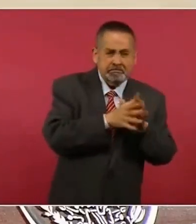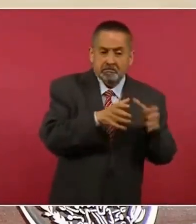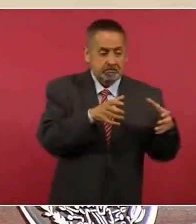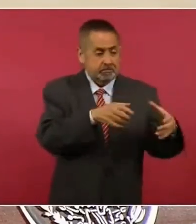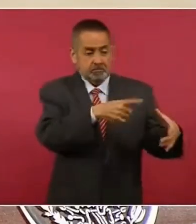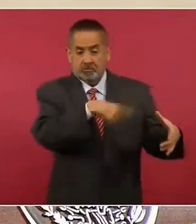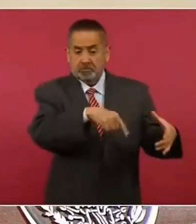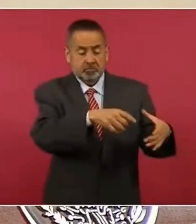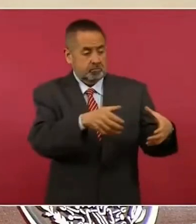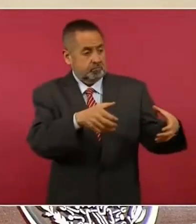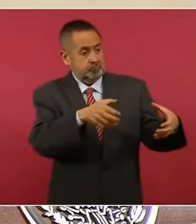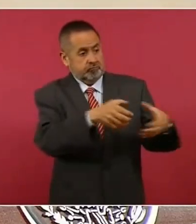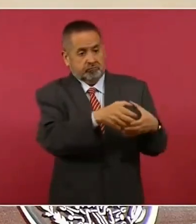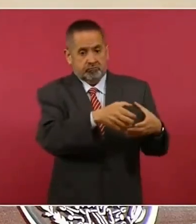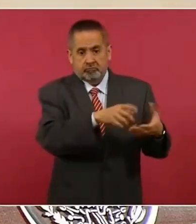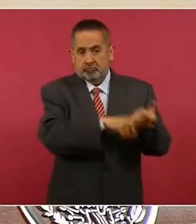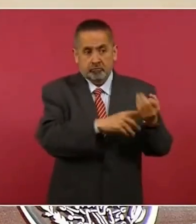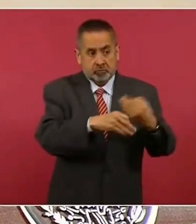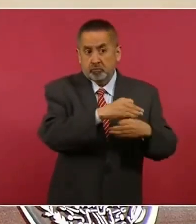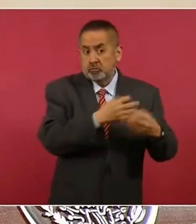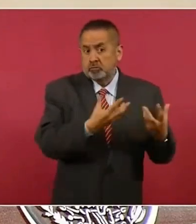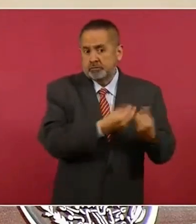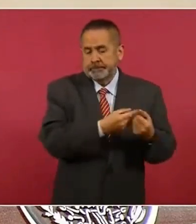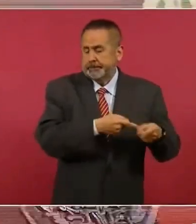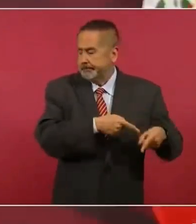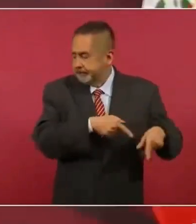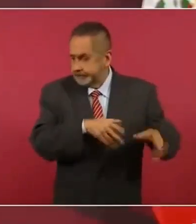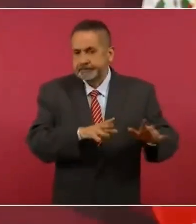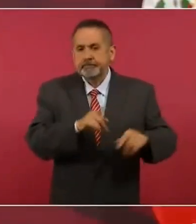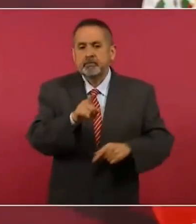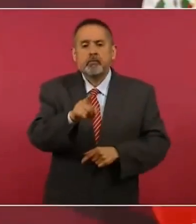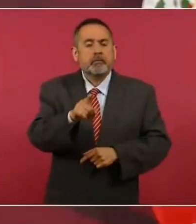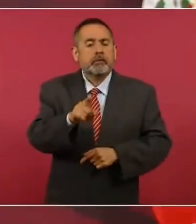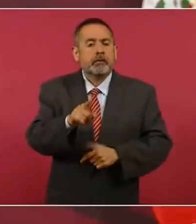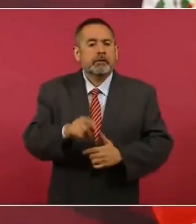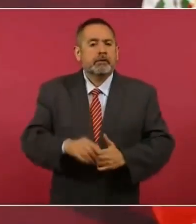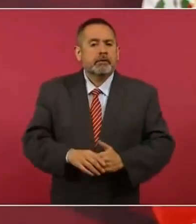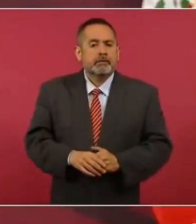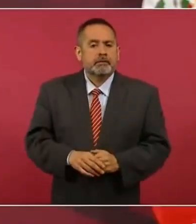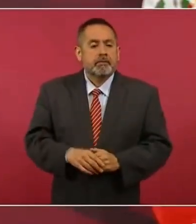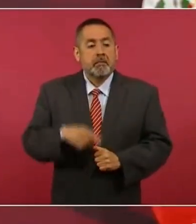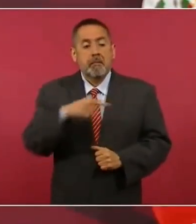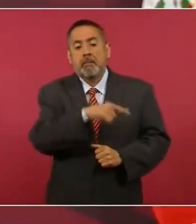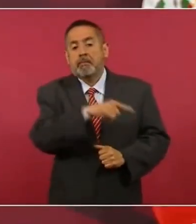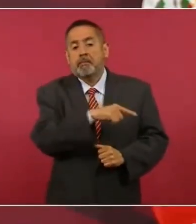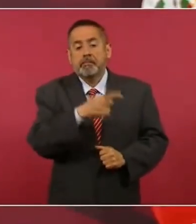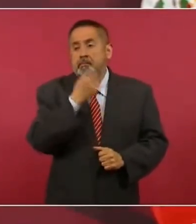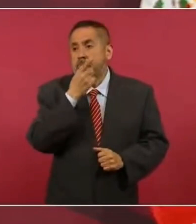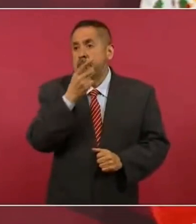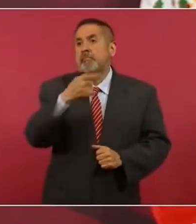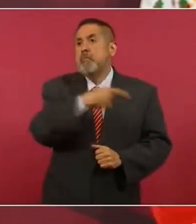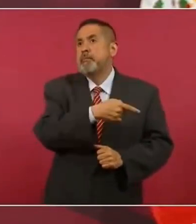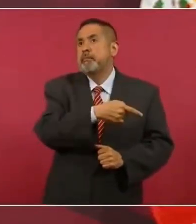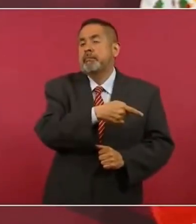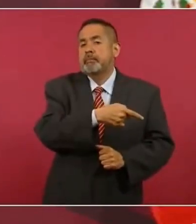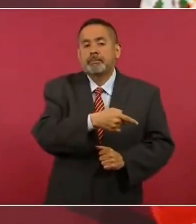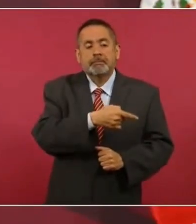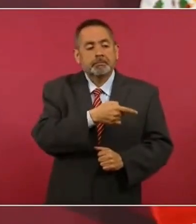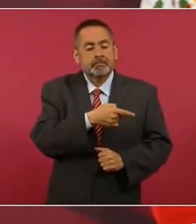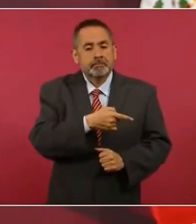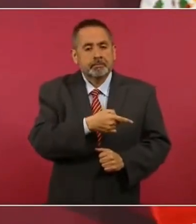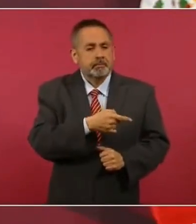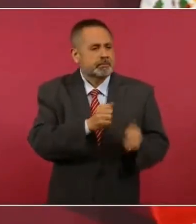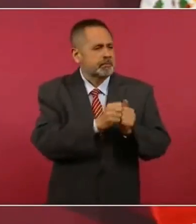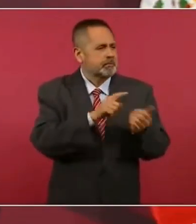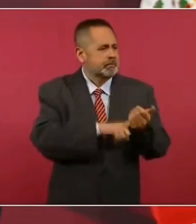conservador, diciendo con